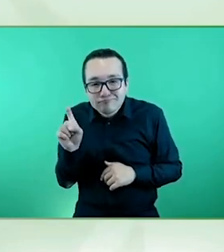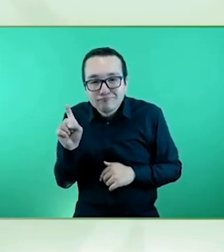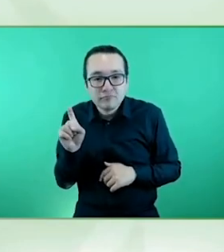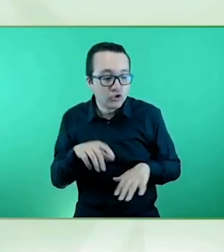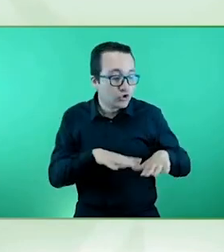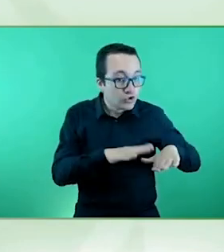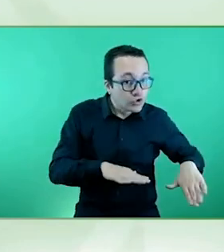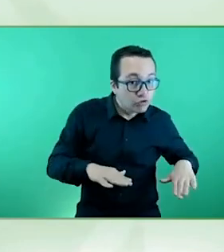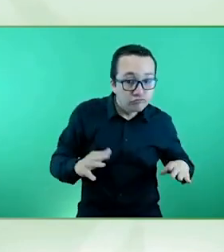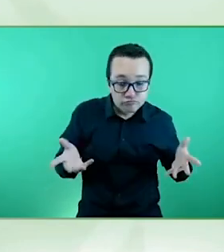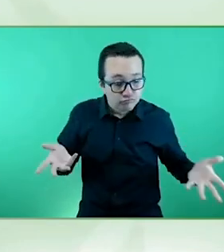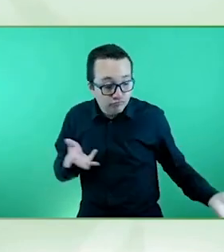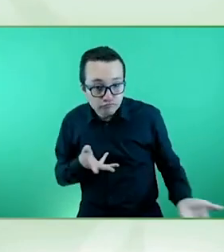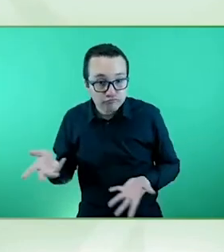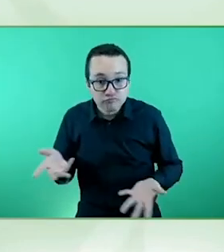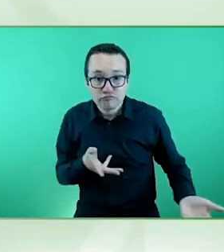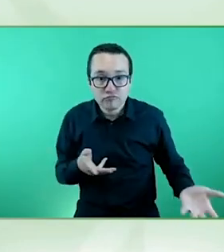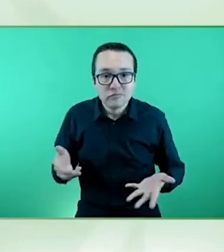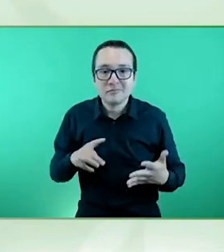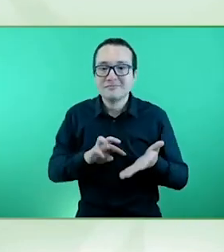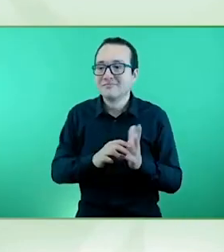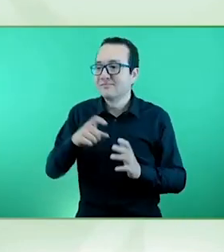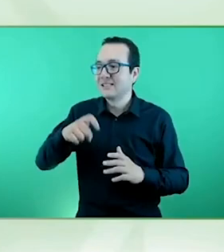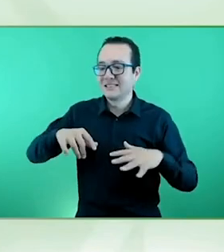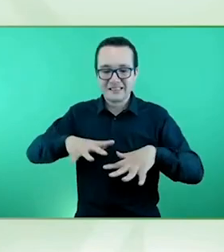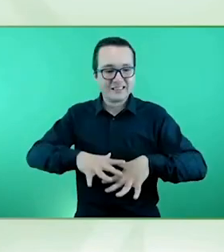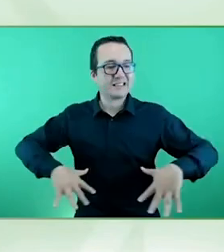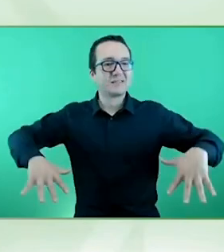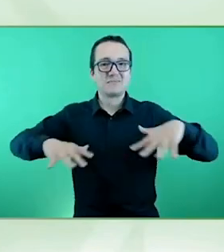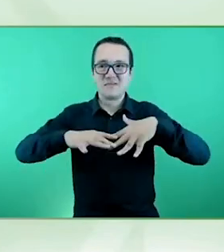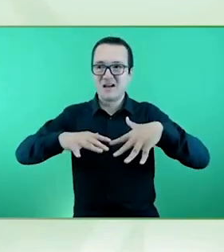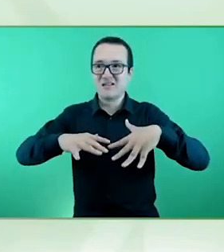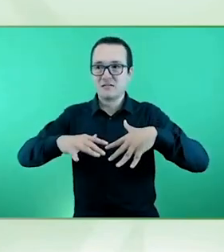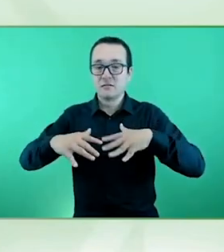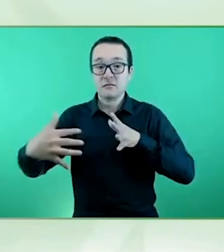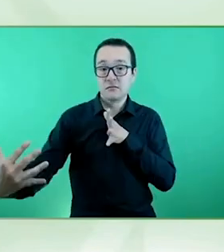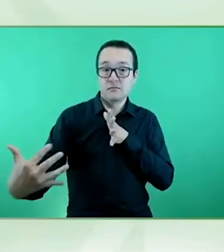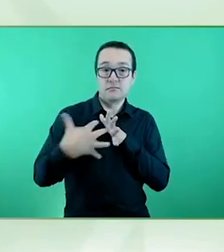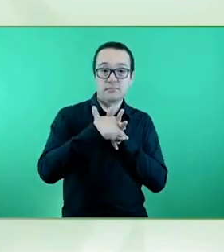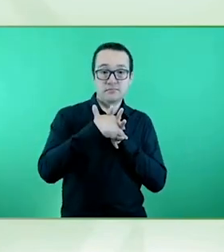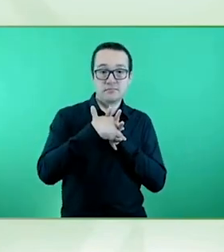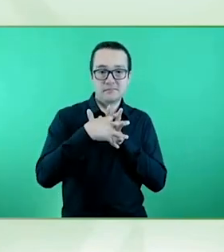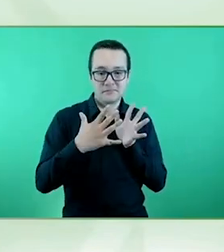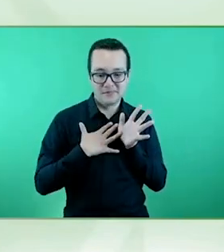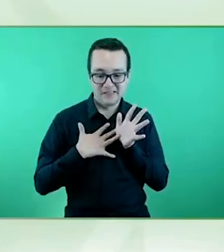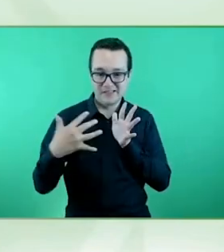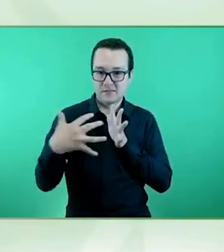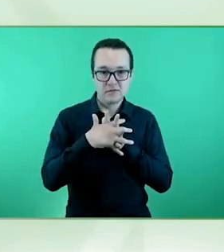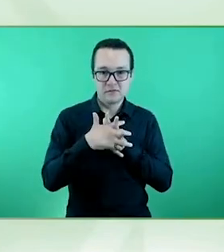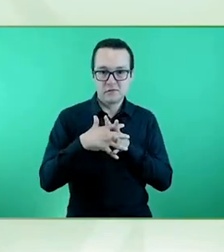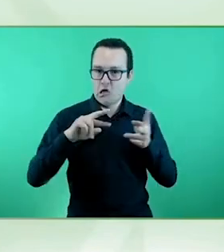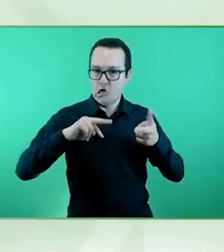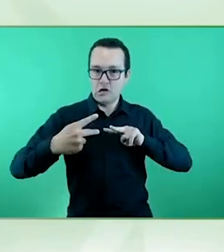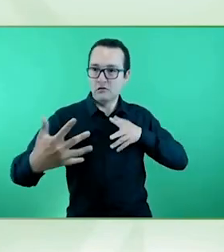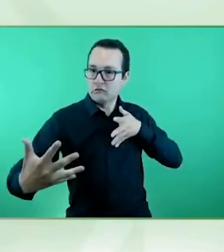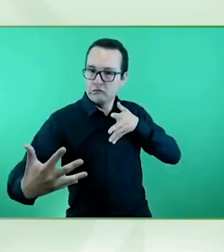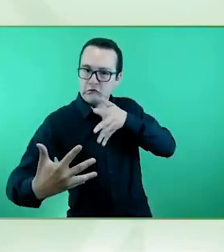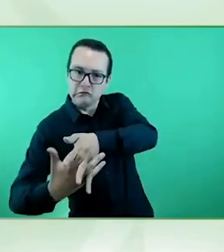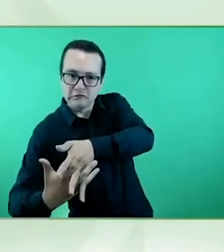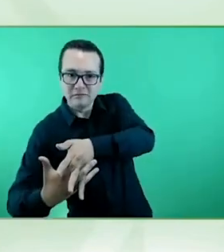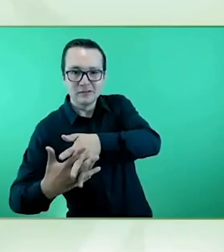ese entorno se adapte a nosotros, no al revés, no adaptarnos nosotros a ese entorno. Y esa fue la idea de este proyecto, de